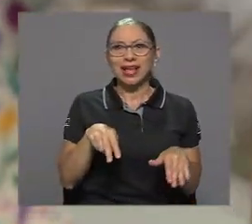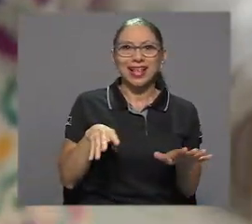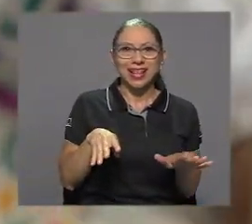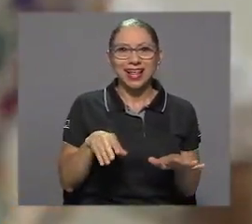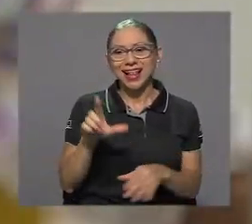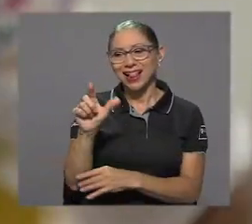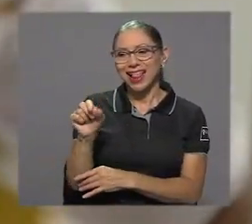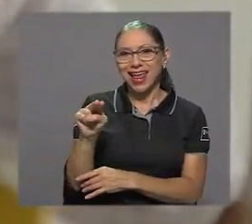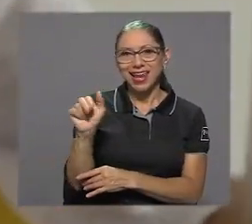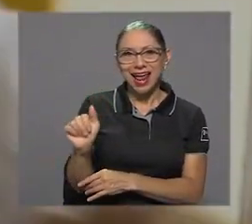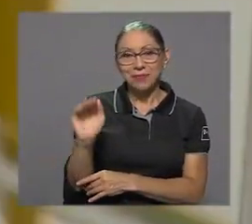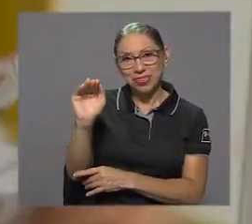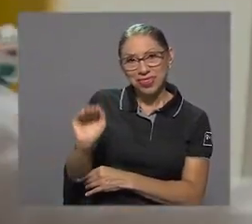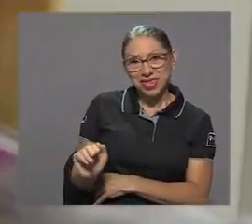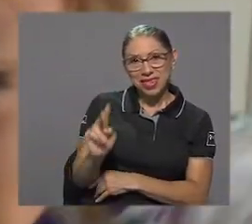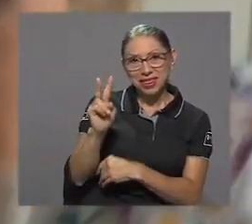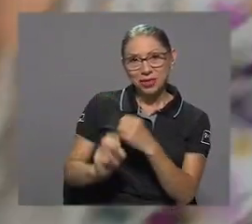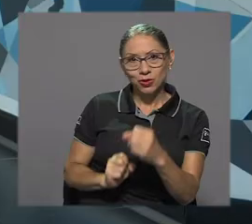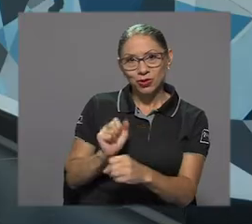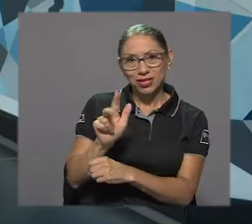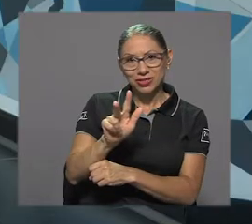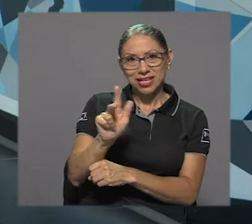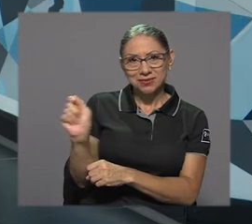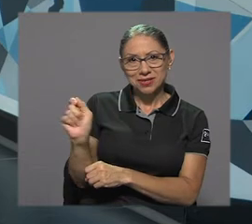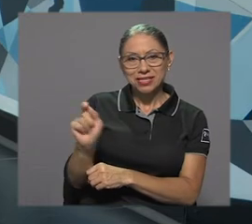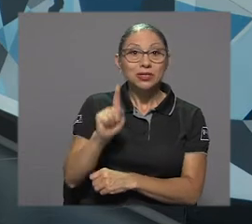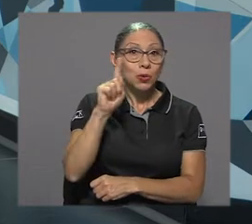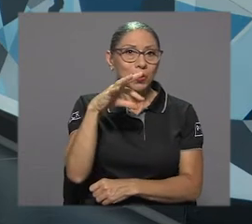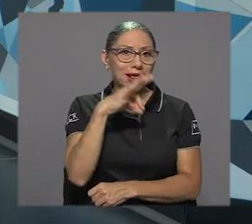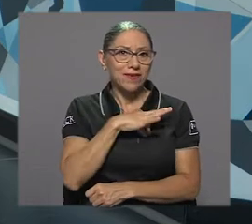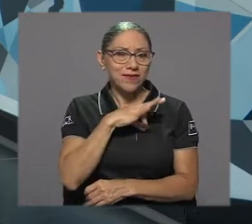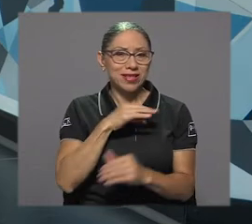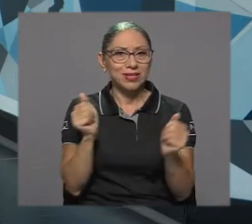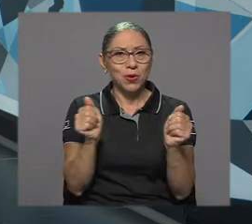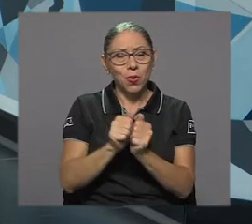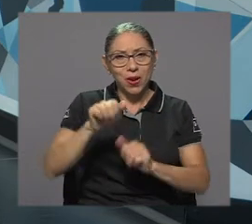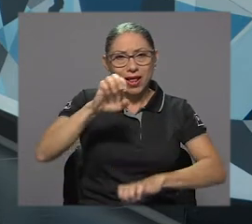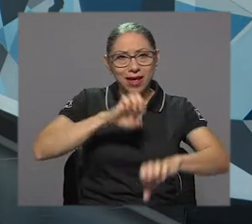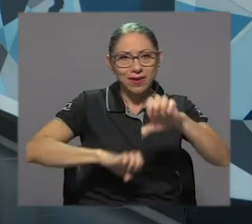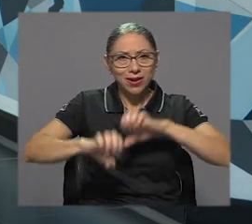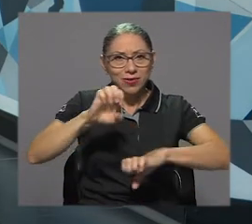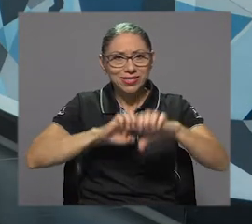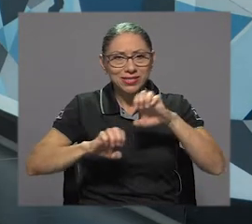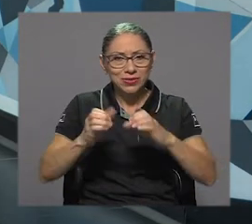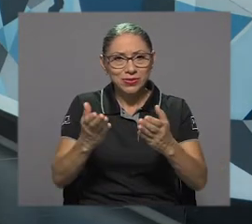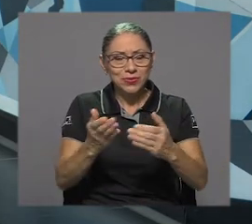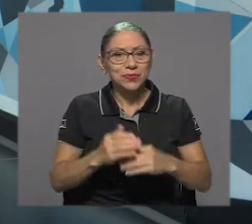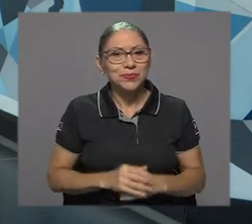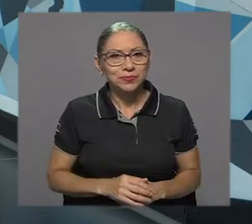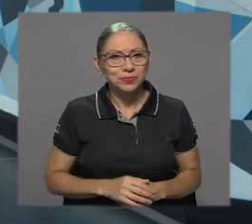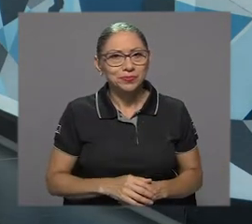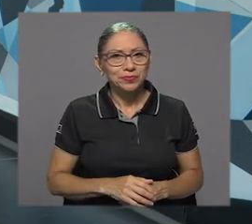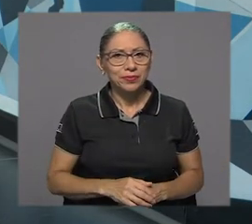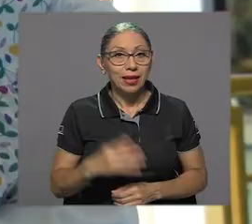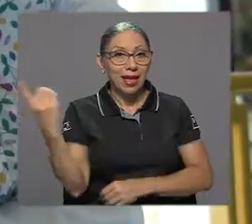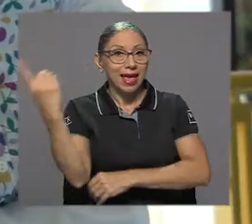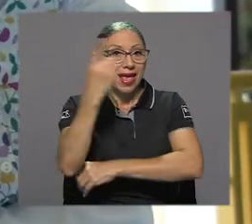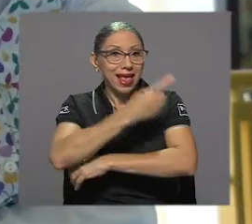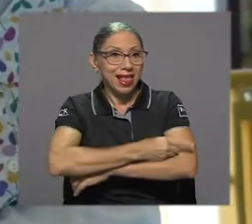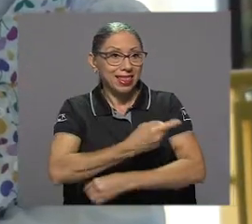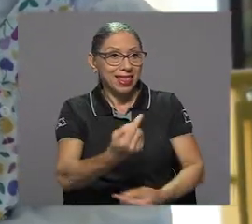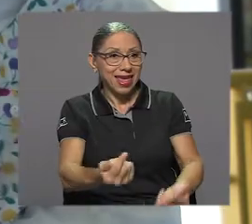en mantener el equilibrio. Lena, una niña de dos años y tres meses, fue una de las beneficiadas con la